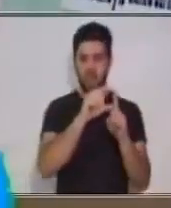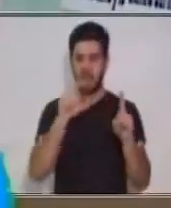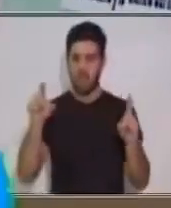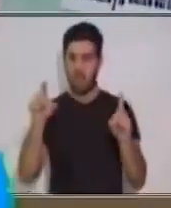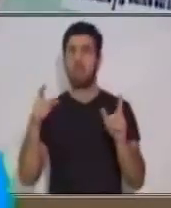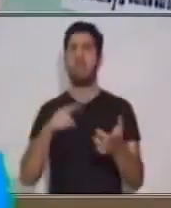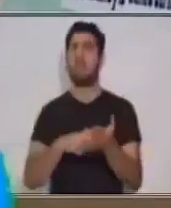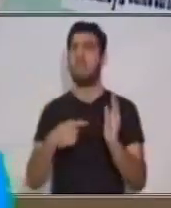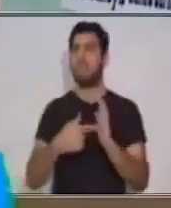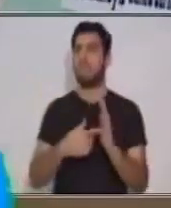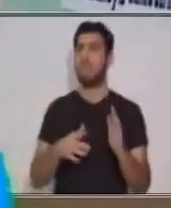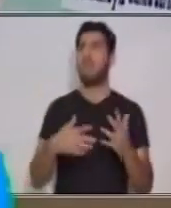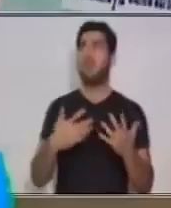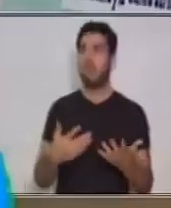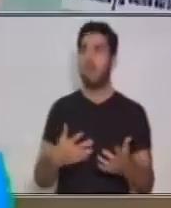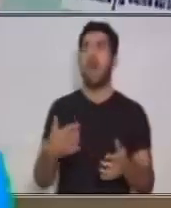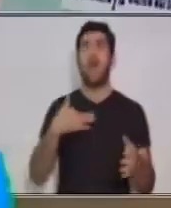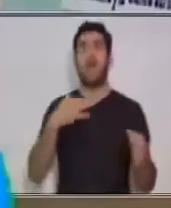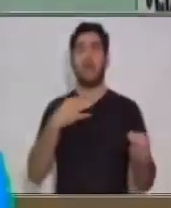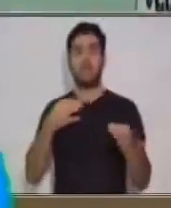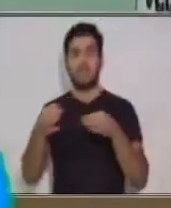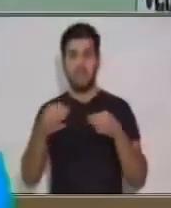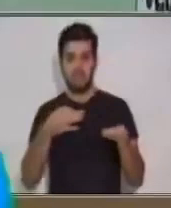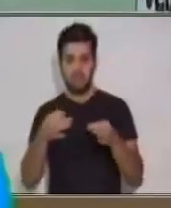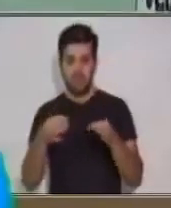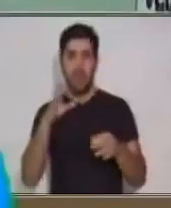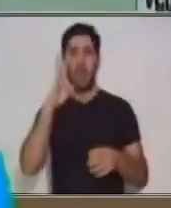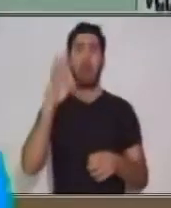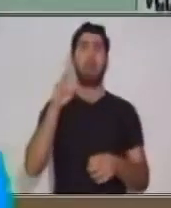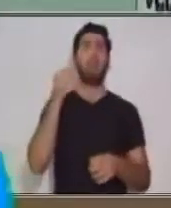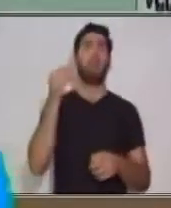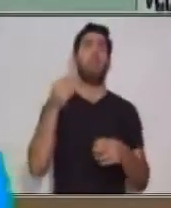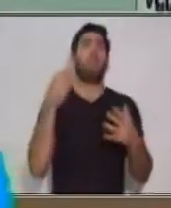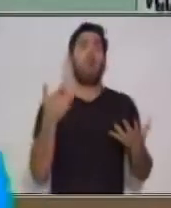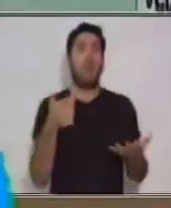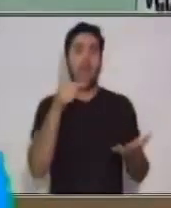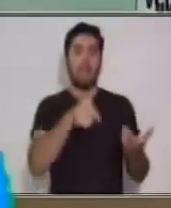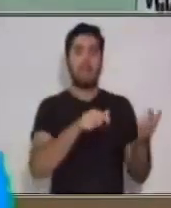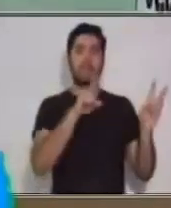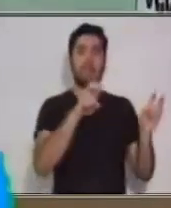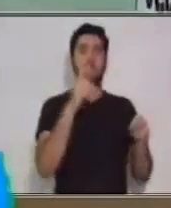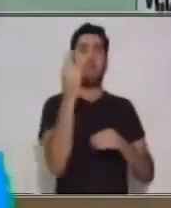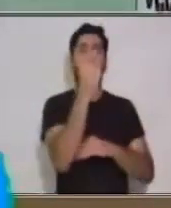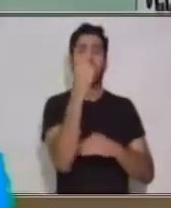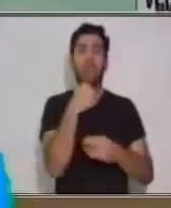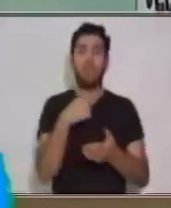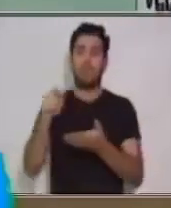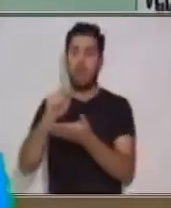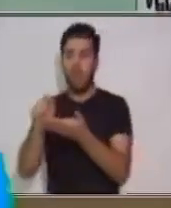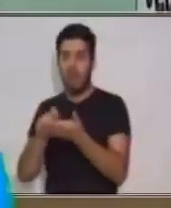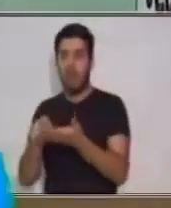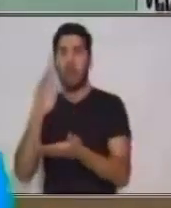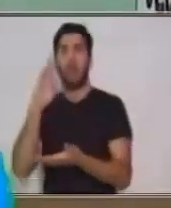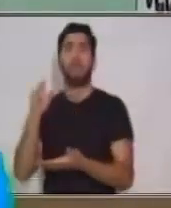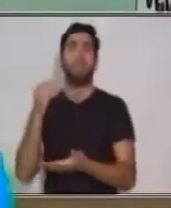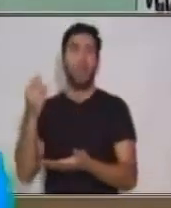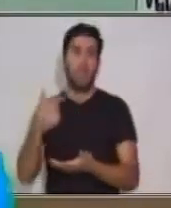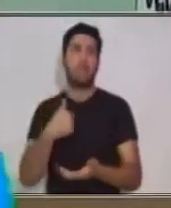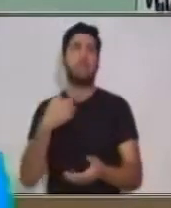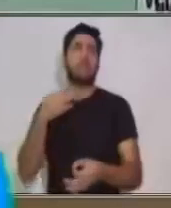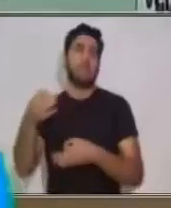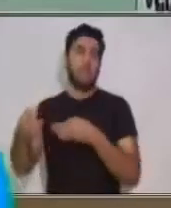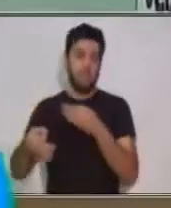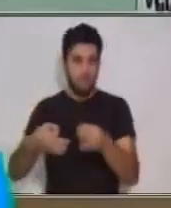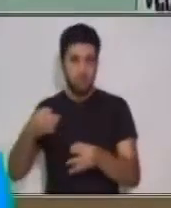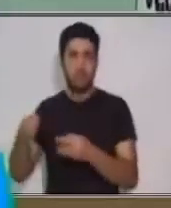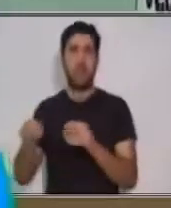mensaje es precisamente explicar por qué ese tema es importante. Si en este momento tú quieres justificar el